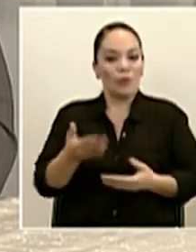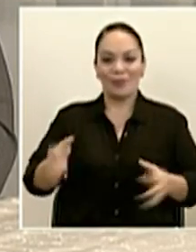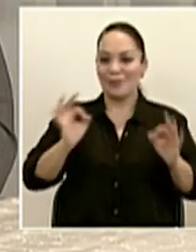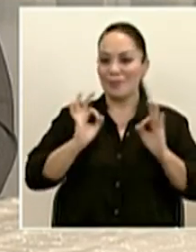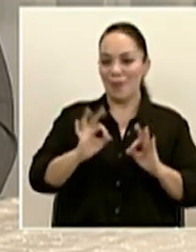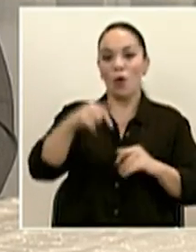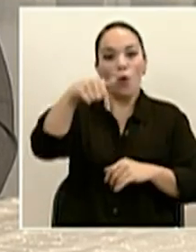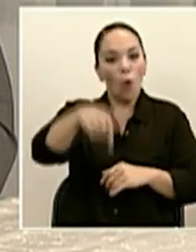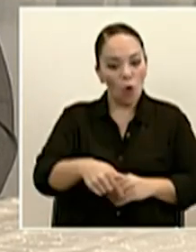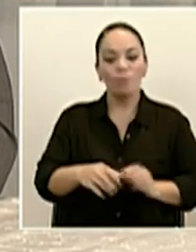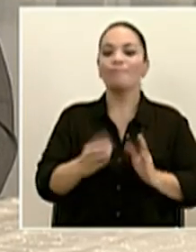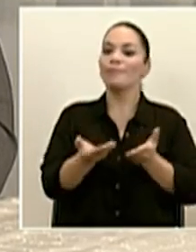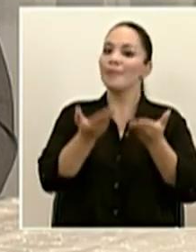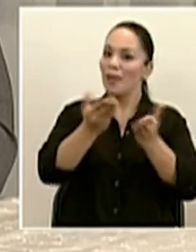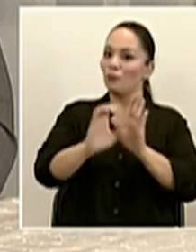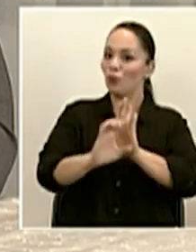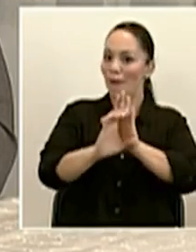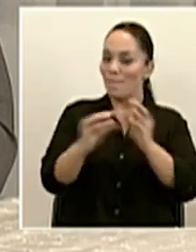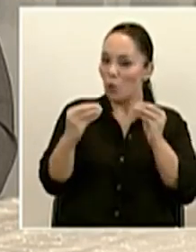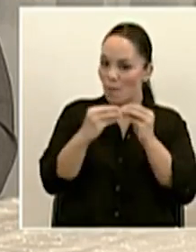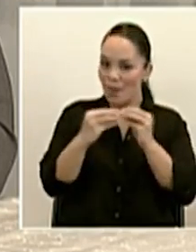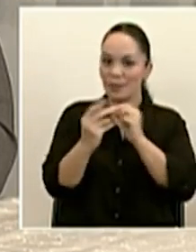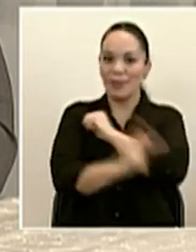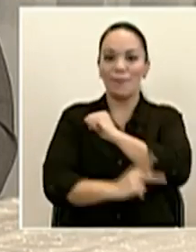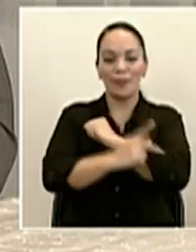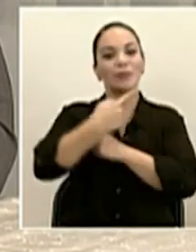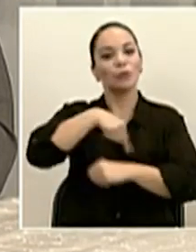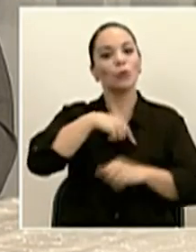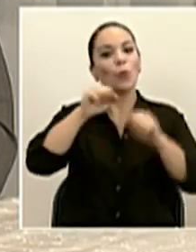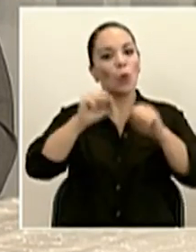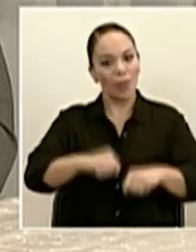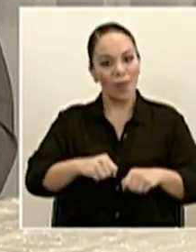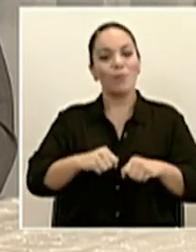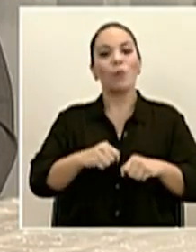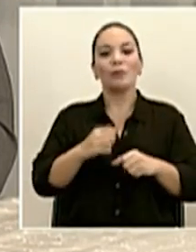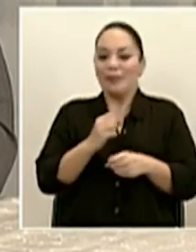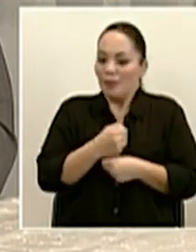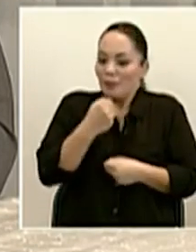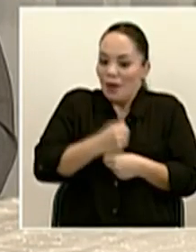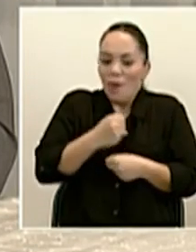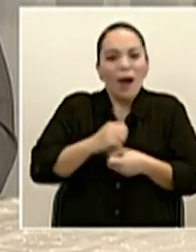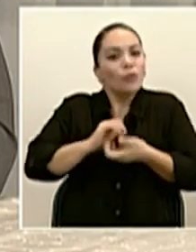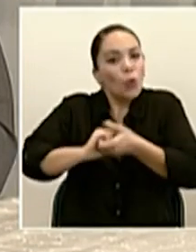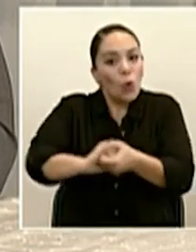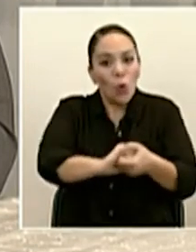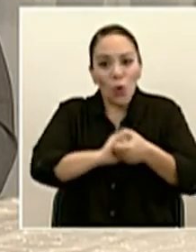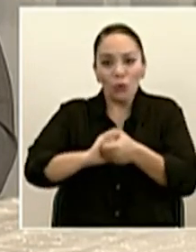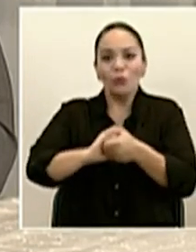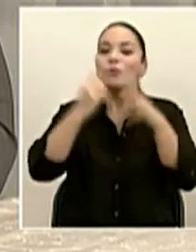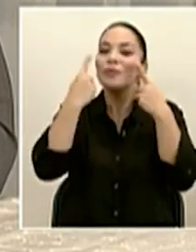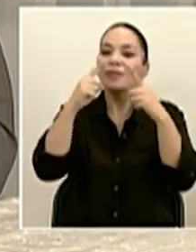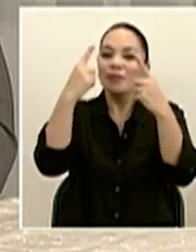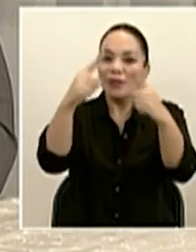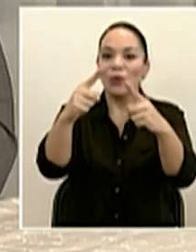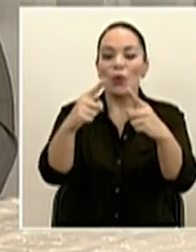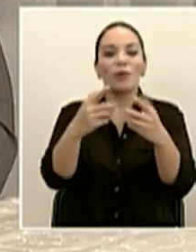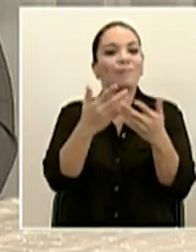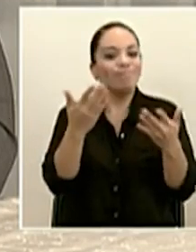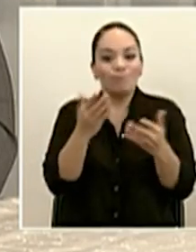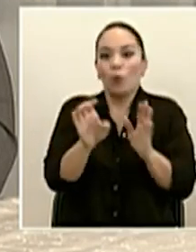Hoy, damos un ejemplo más de eso al país, de lo que podemos hacer trabajando juntos. Se logra que un